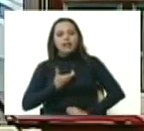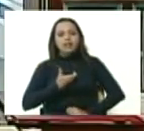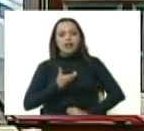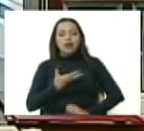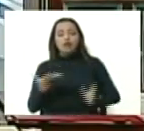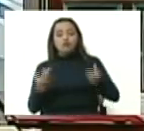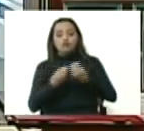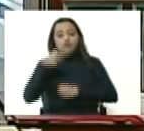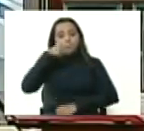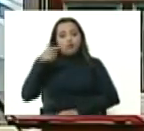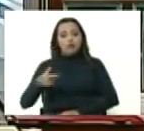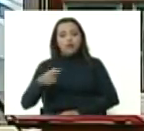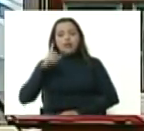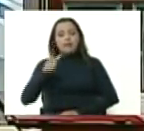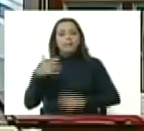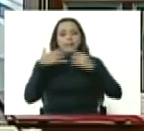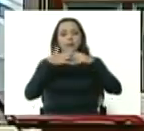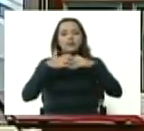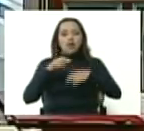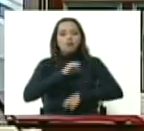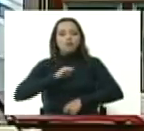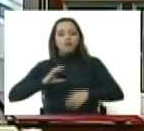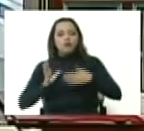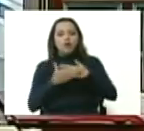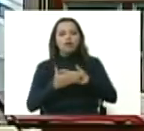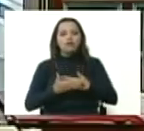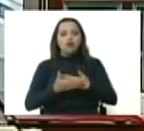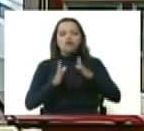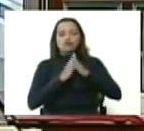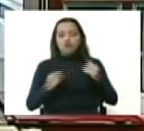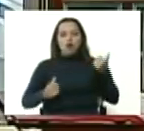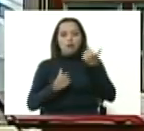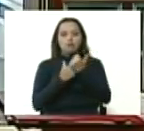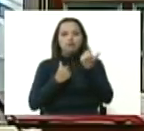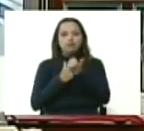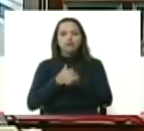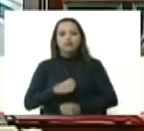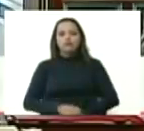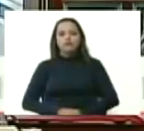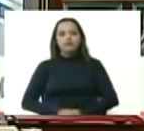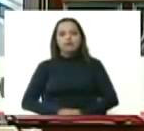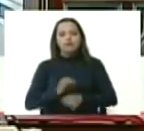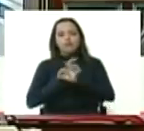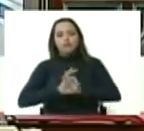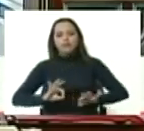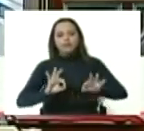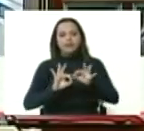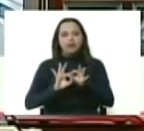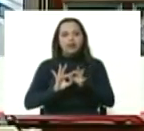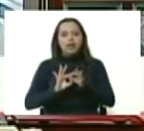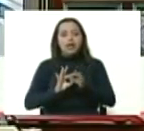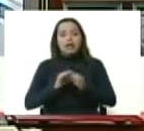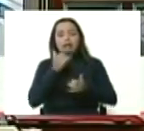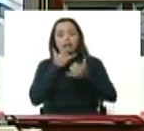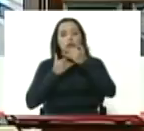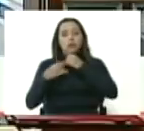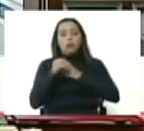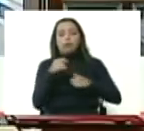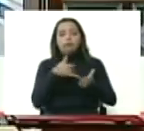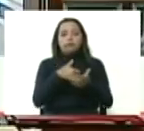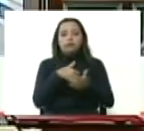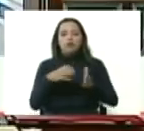popular a un empresario privado todo el apoyo todo sin ningún tipo de dudas y vacilaciones todo mi apoyo